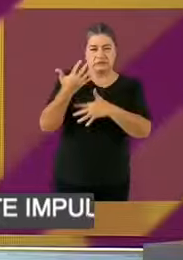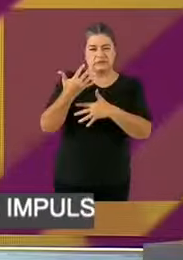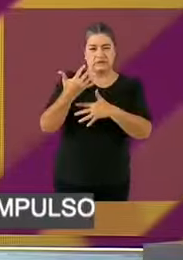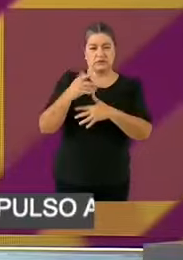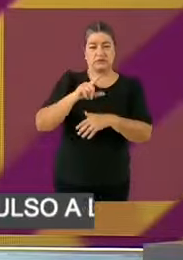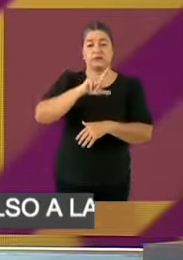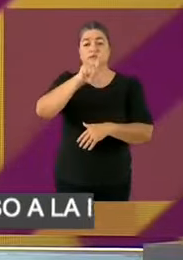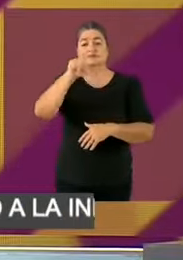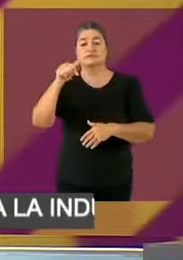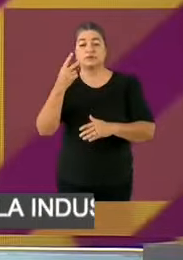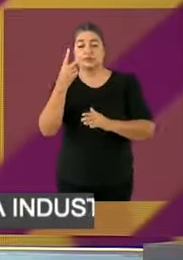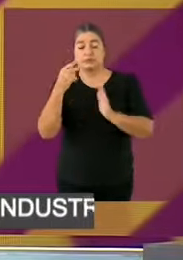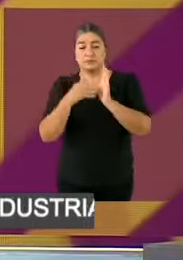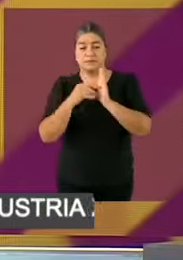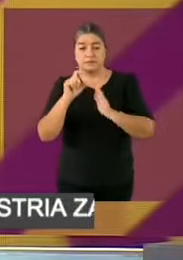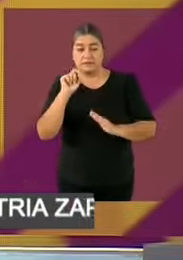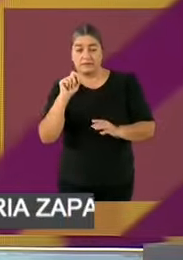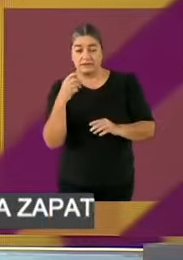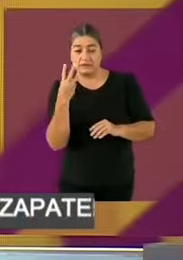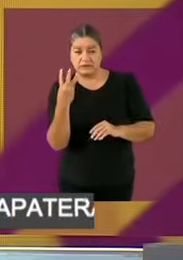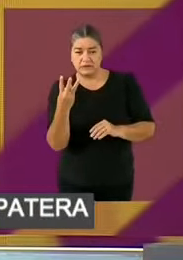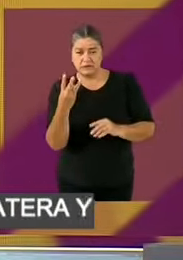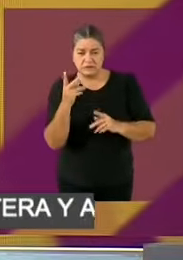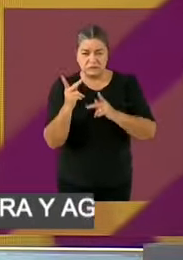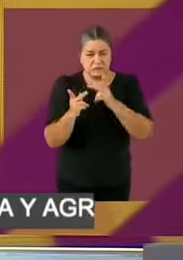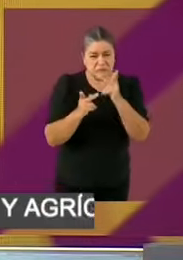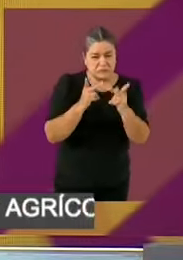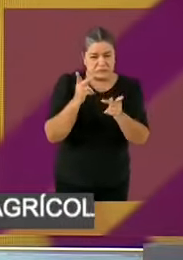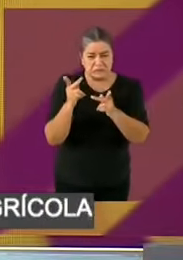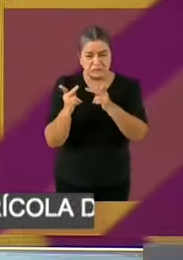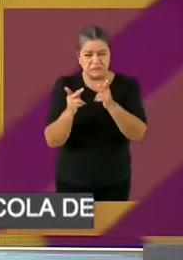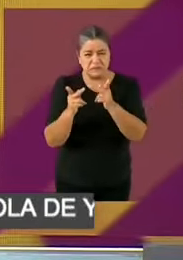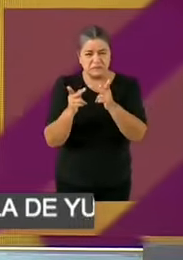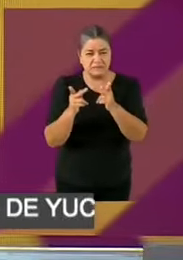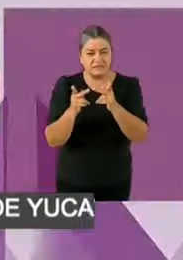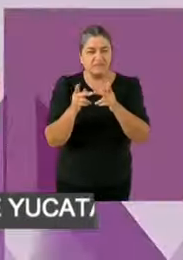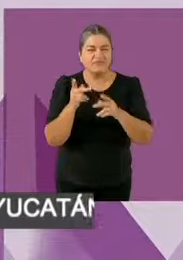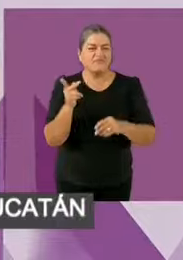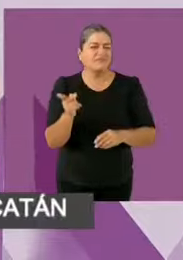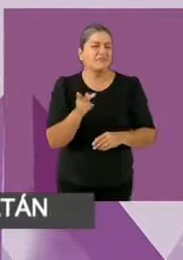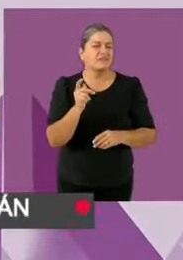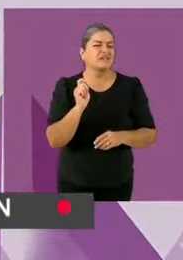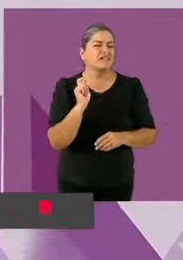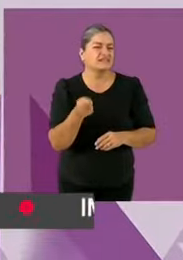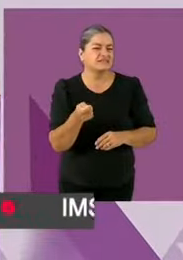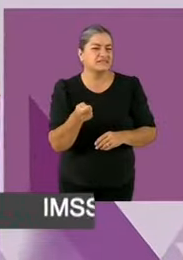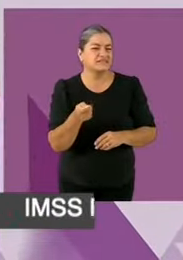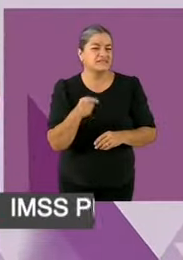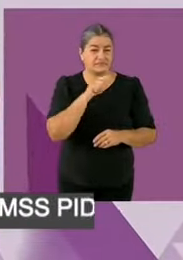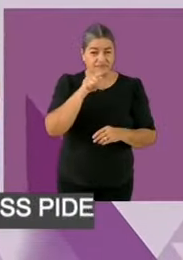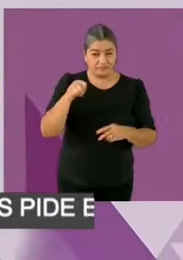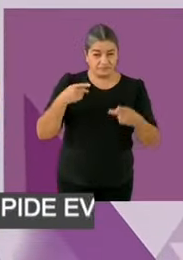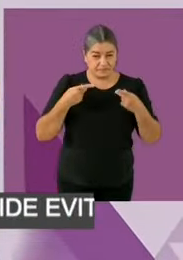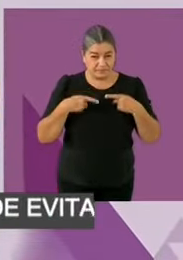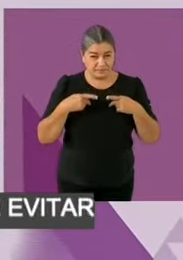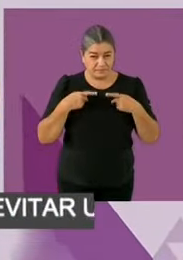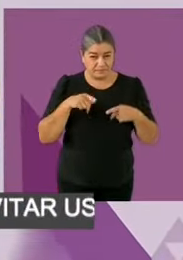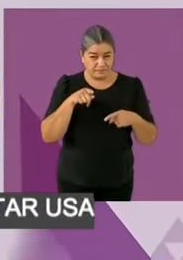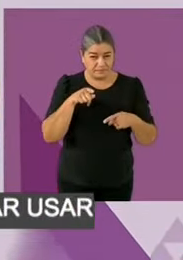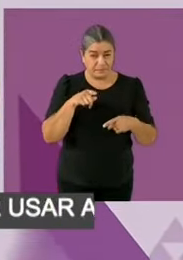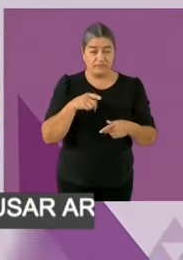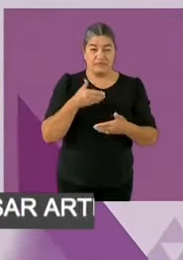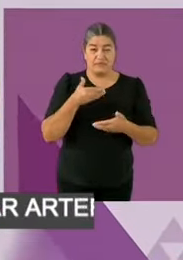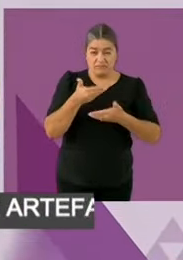pregunta es a la ciudadanía, ¿qué tan satisfecho te sientes con los servicios de salud? En el caso del